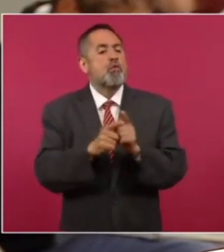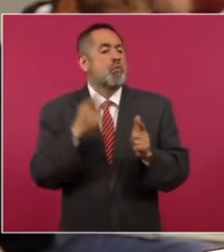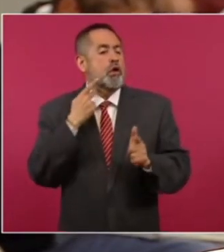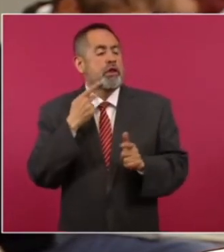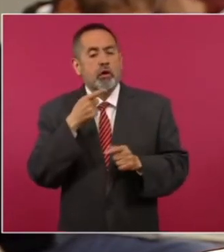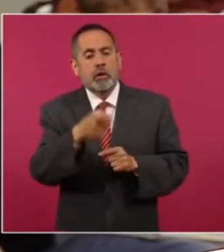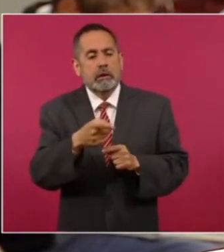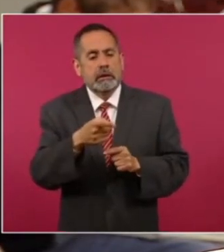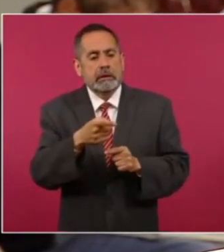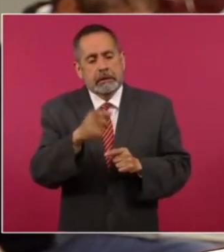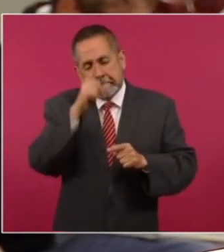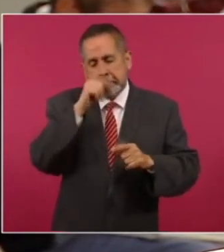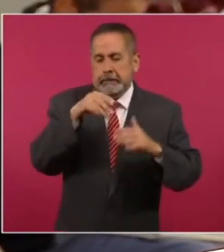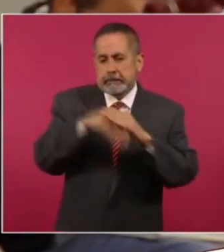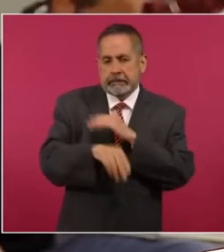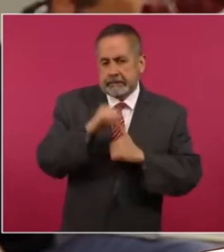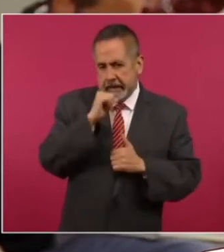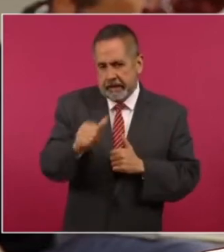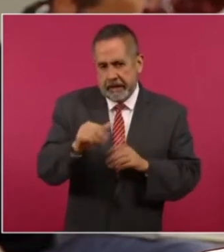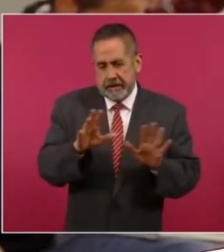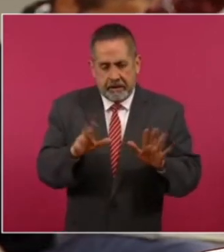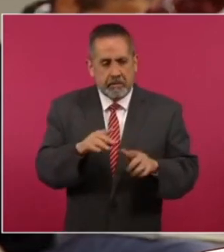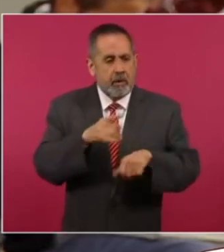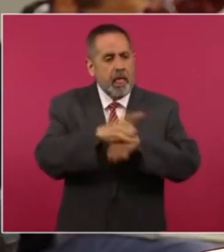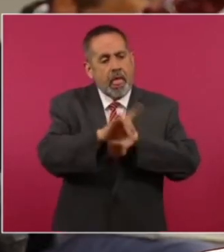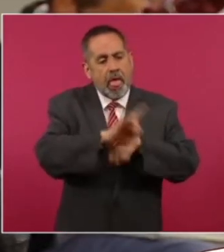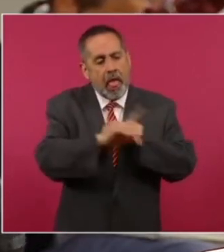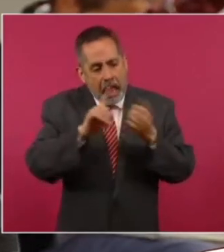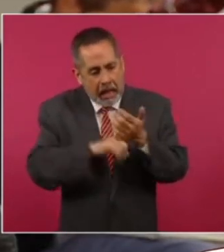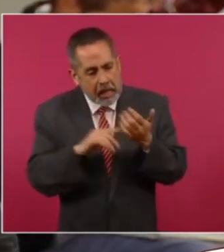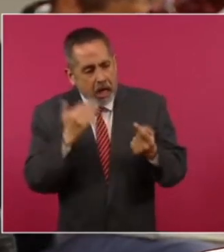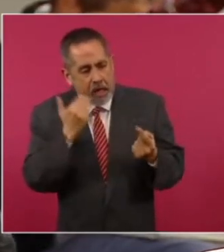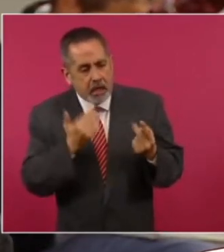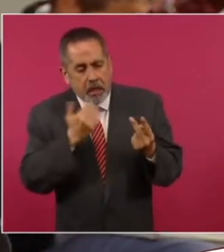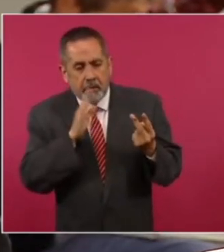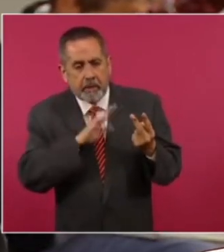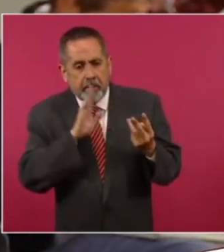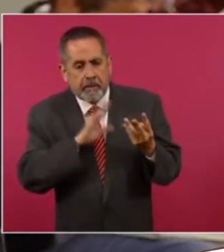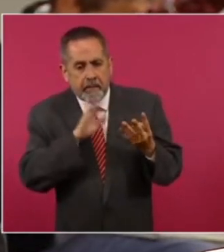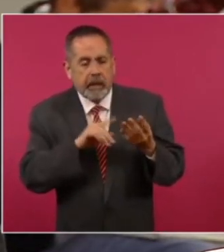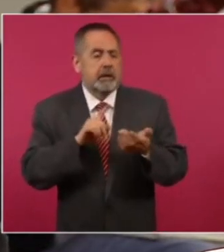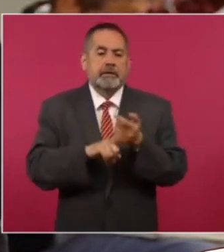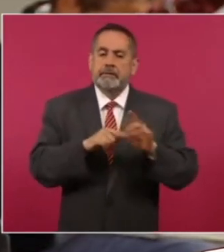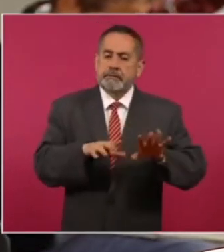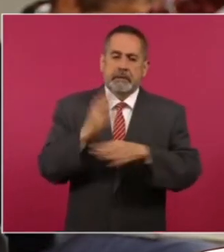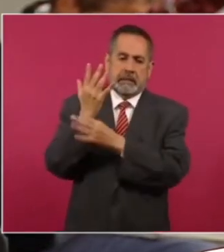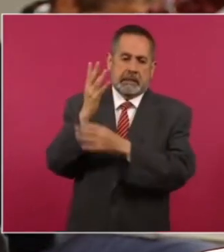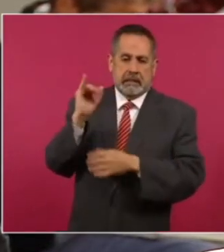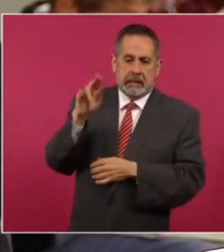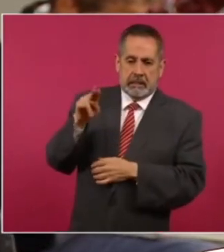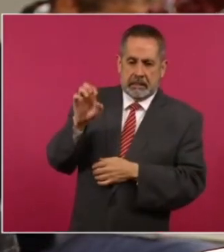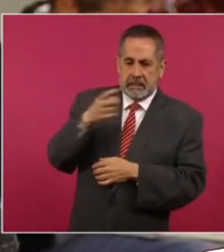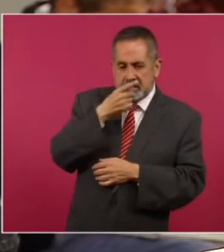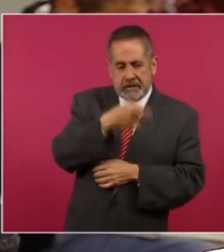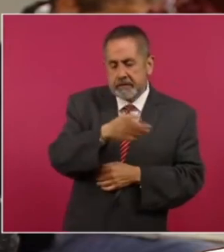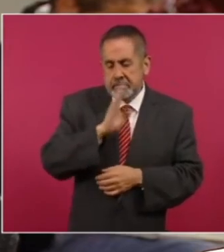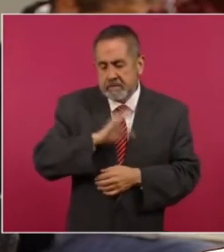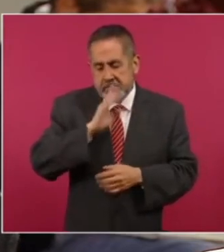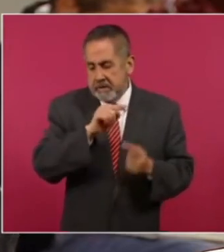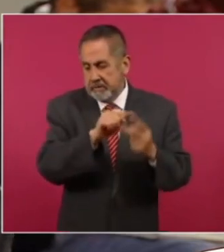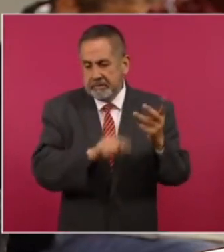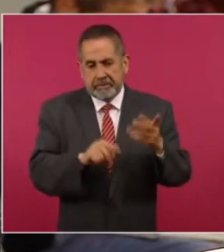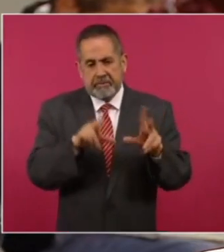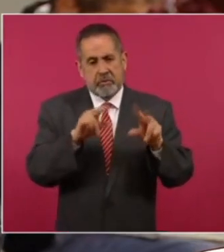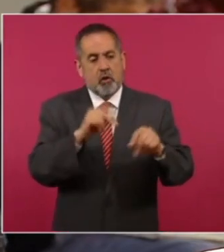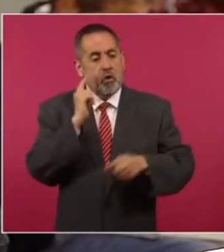amigos, antes de poner la información nos invitamos a que se suscriban a este canal que activen la campanita de notificaciones